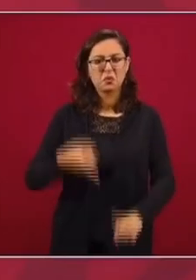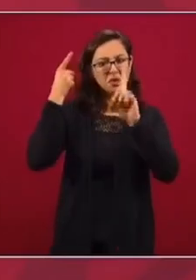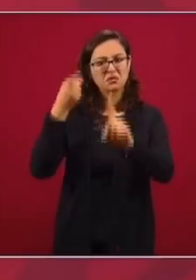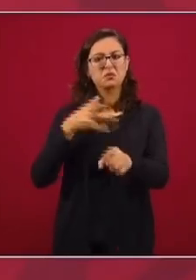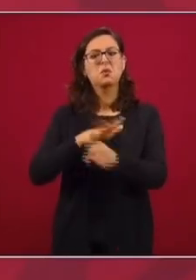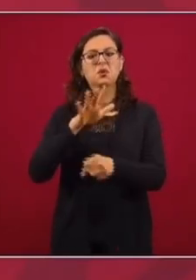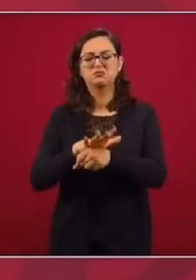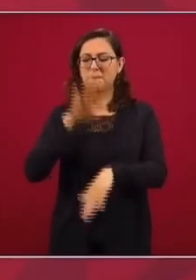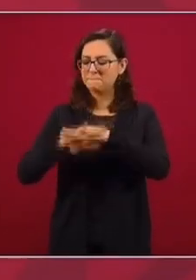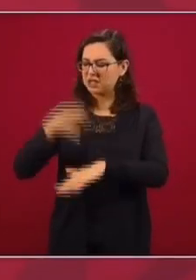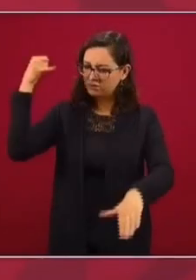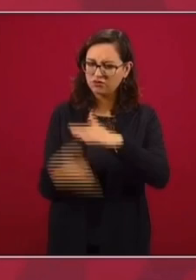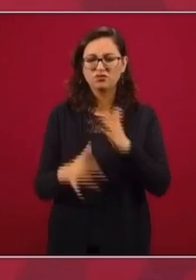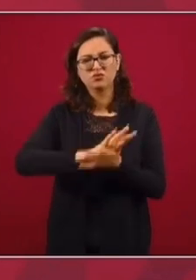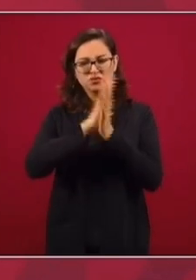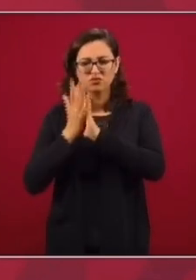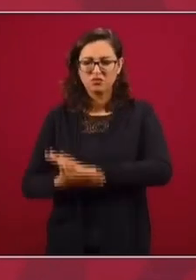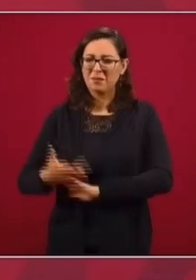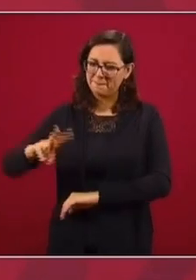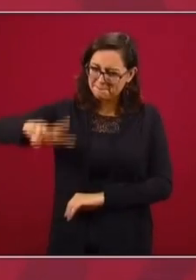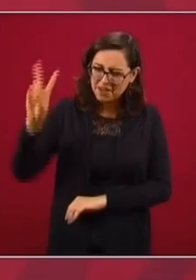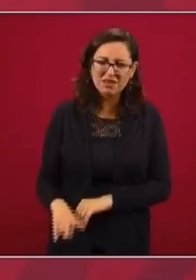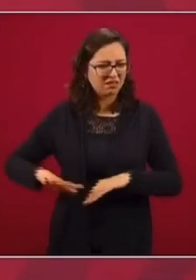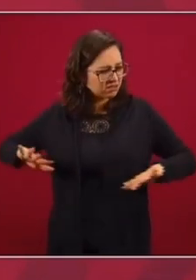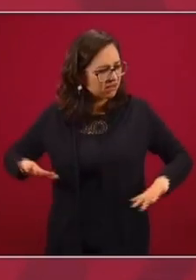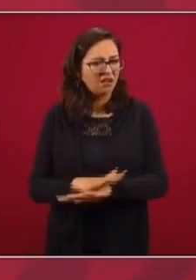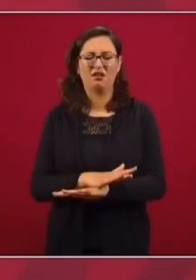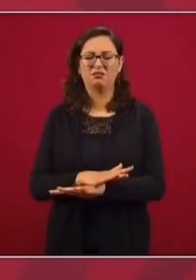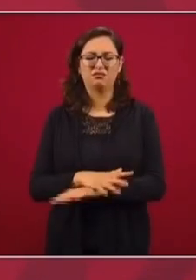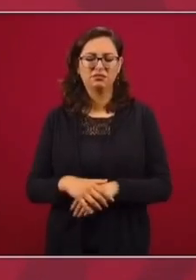un cambio de fondo, un cambio verdadero, una transformación.